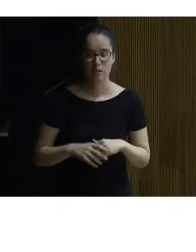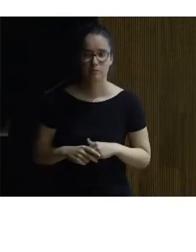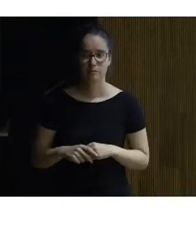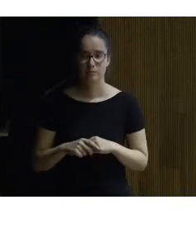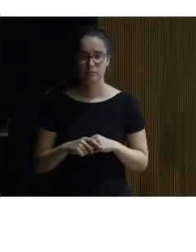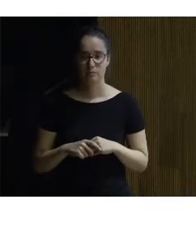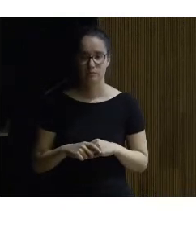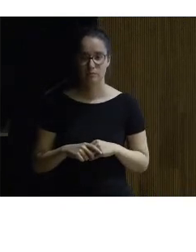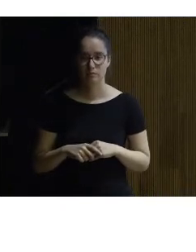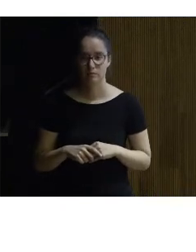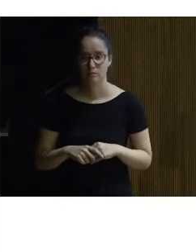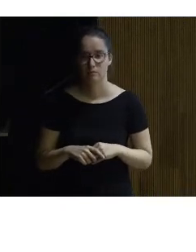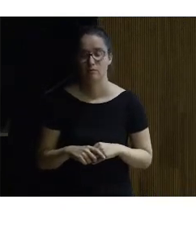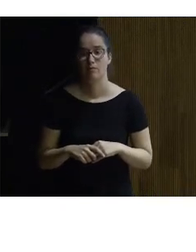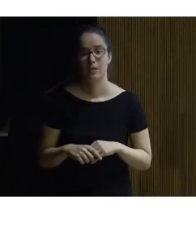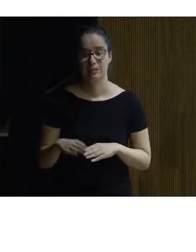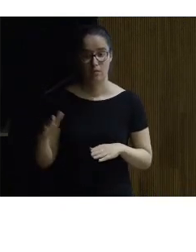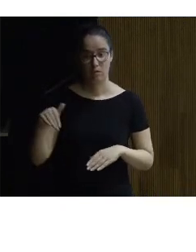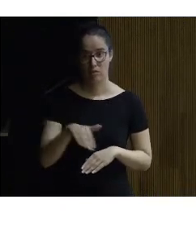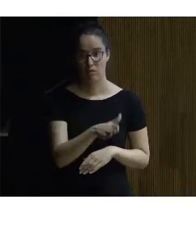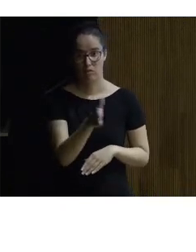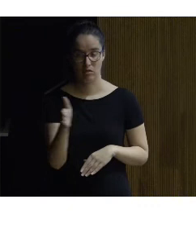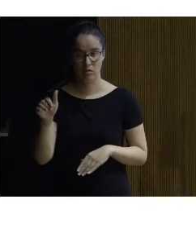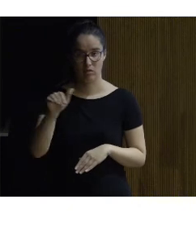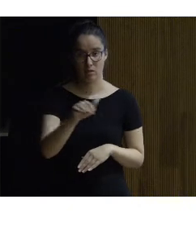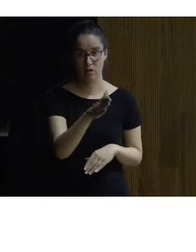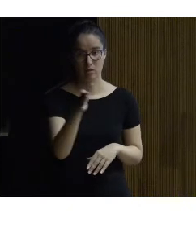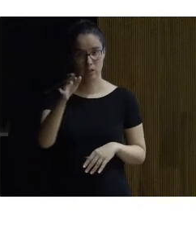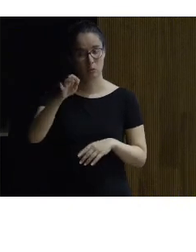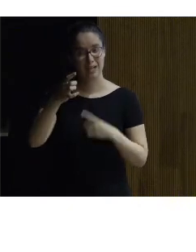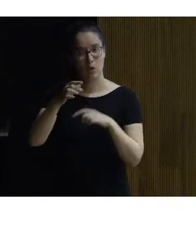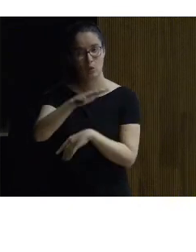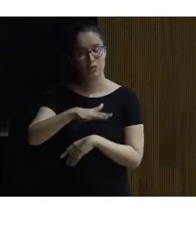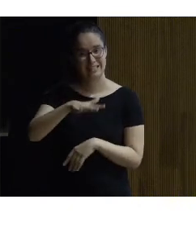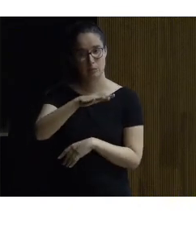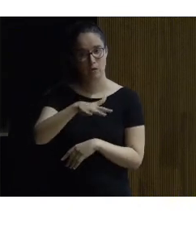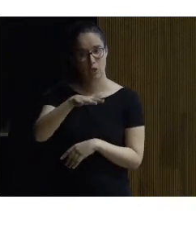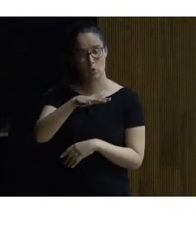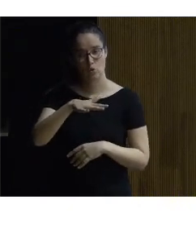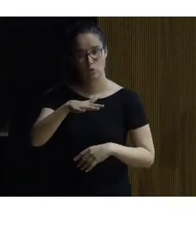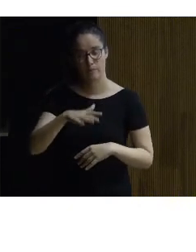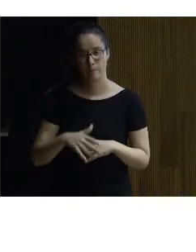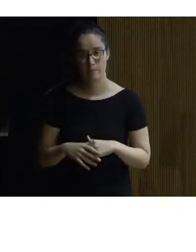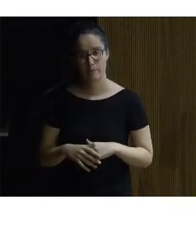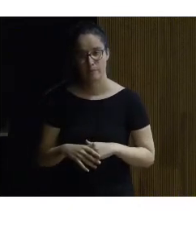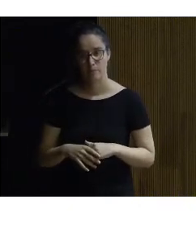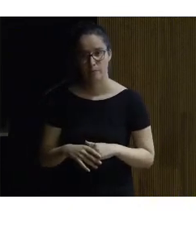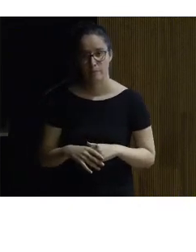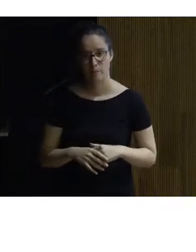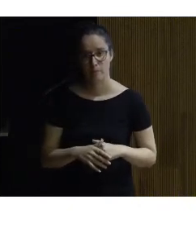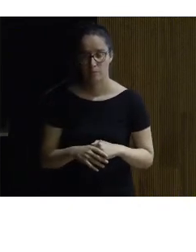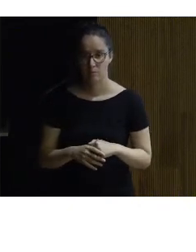entre ese zigzag luego quedan unos espacios que van a